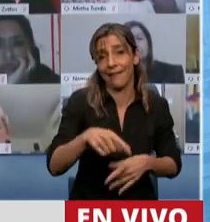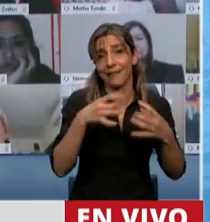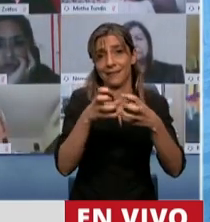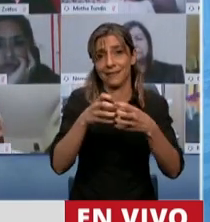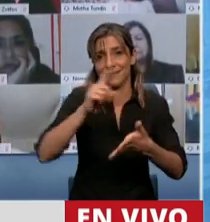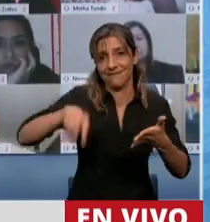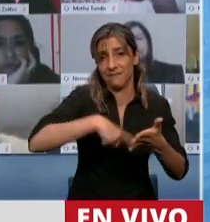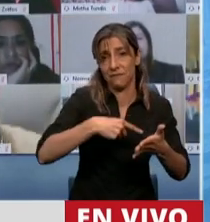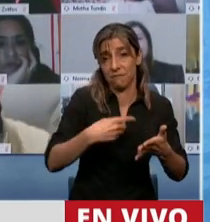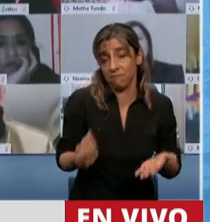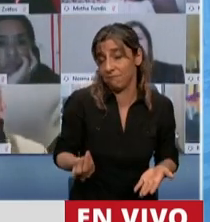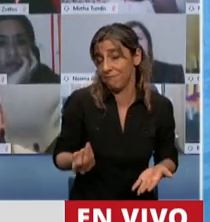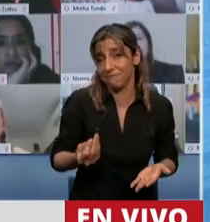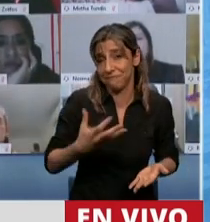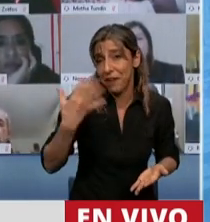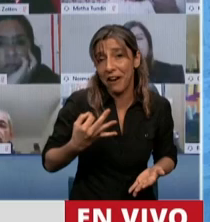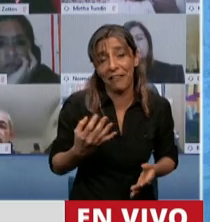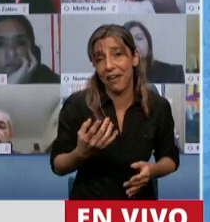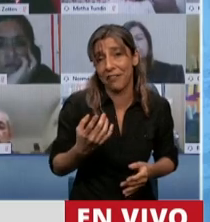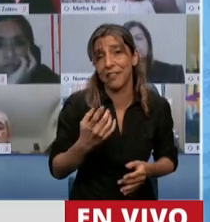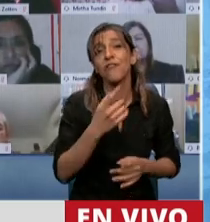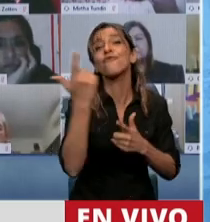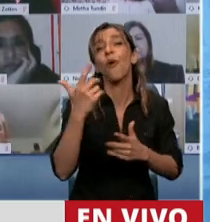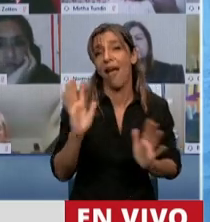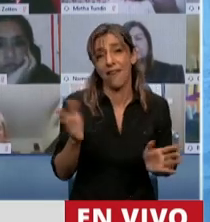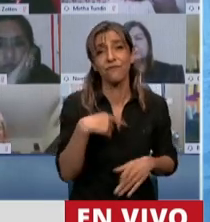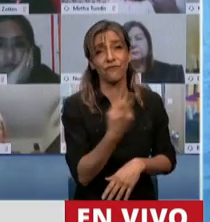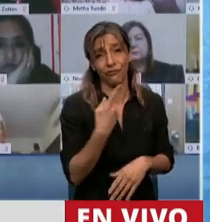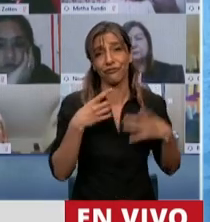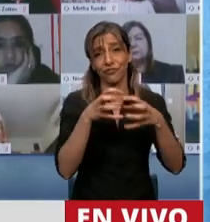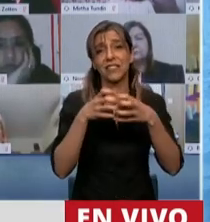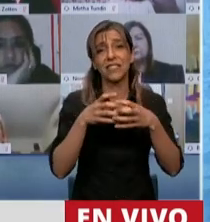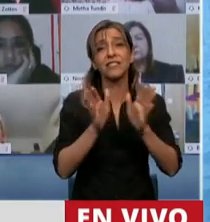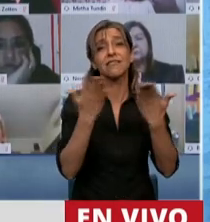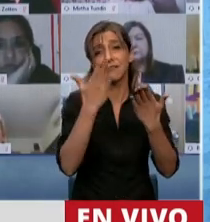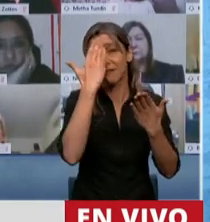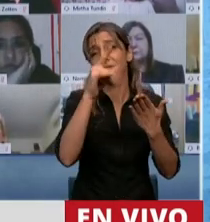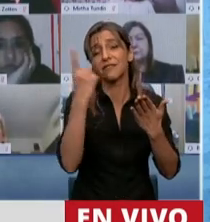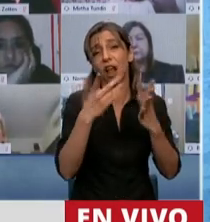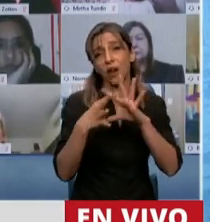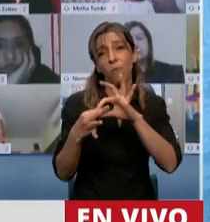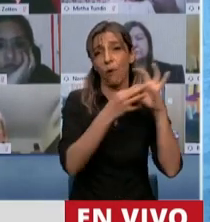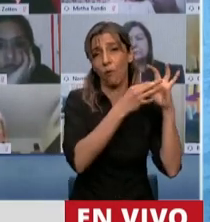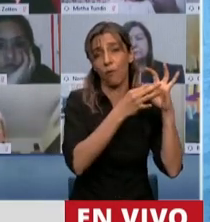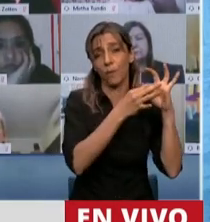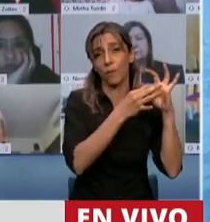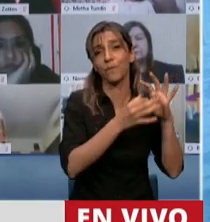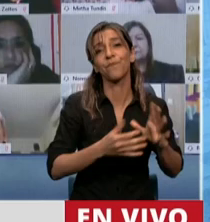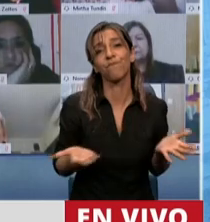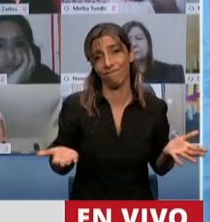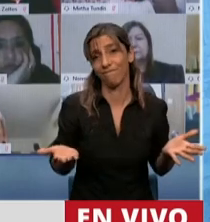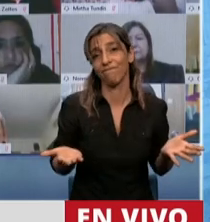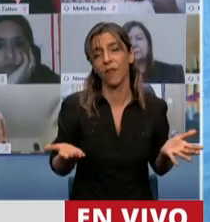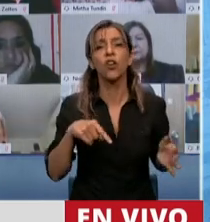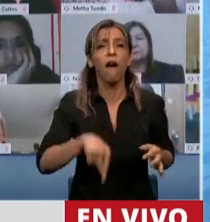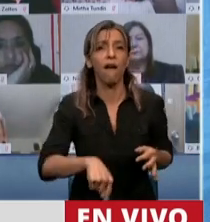las facultades que ejercemos dictadas por la Constitución Nacional. Hay una escala una jerarquía yo no voy a